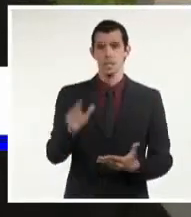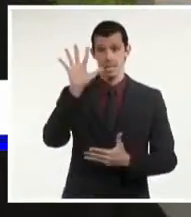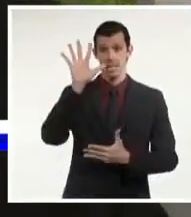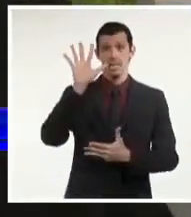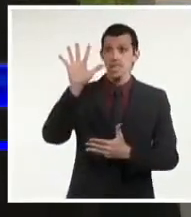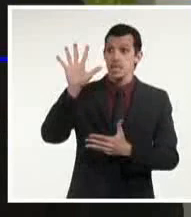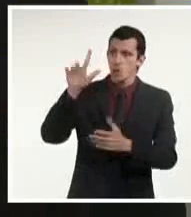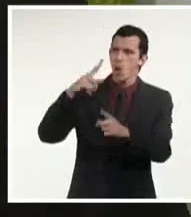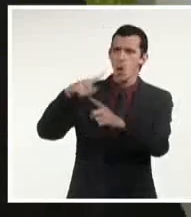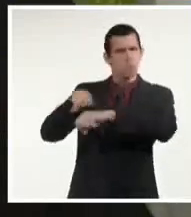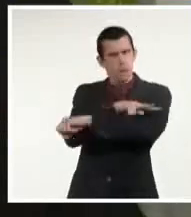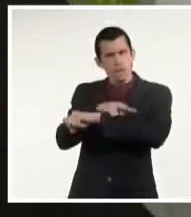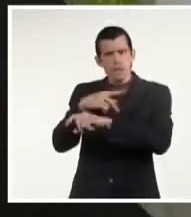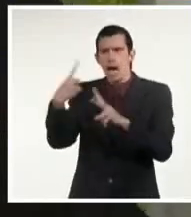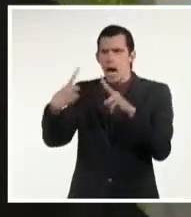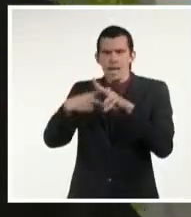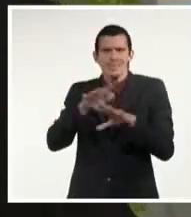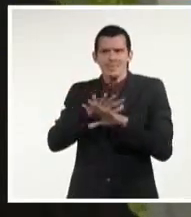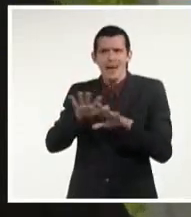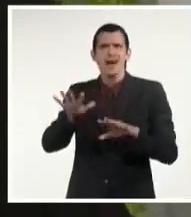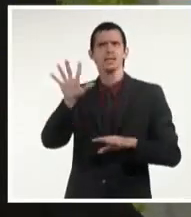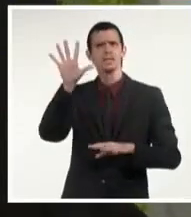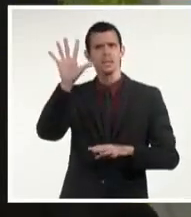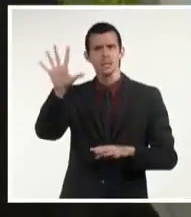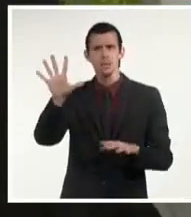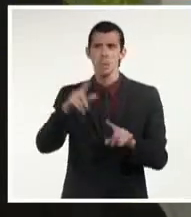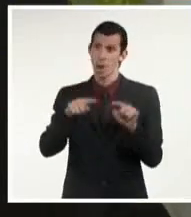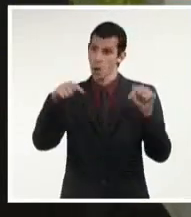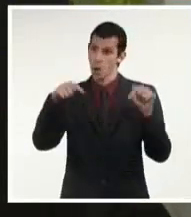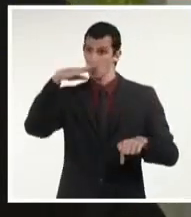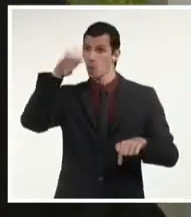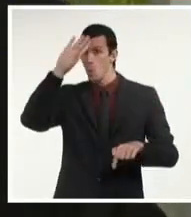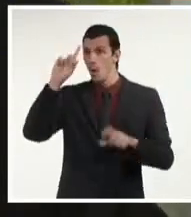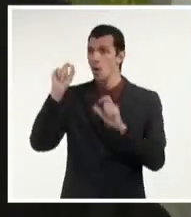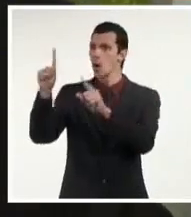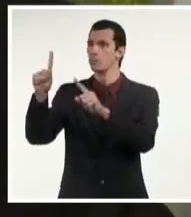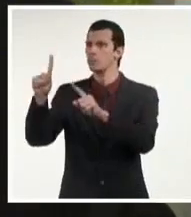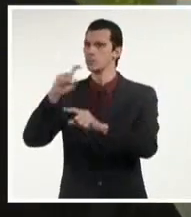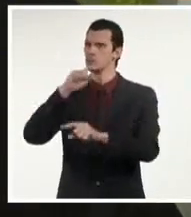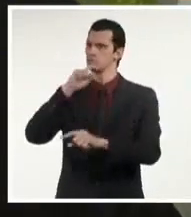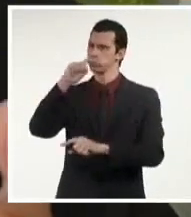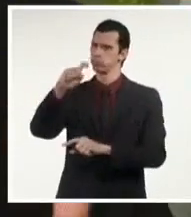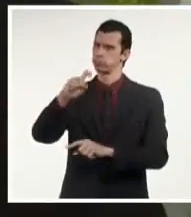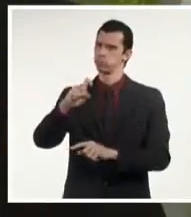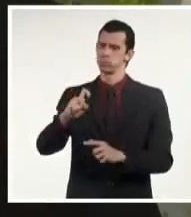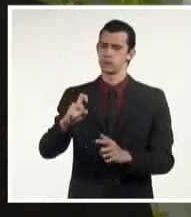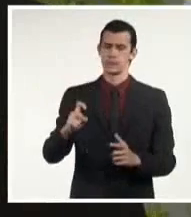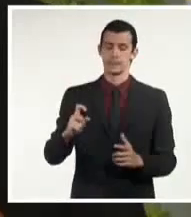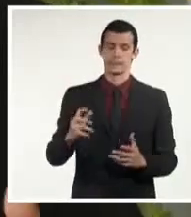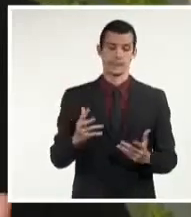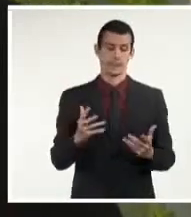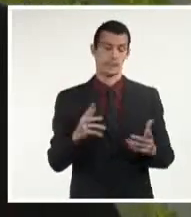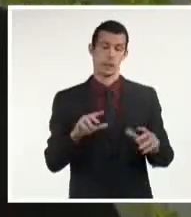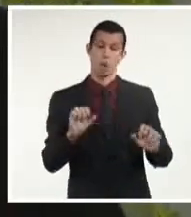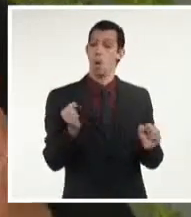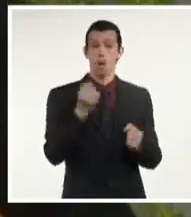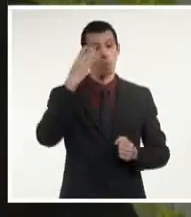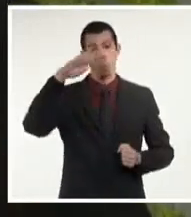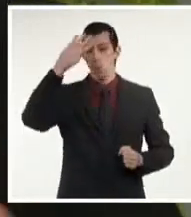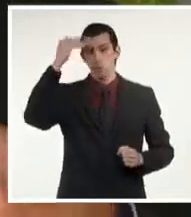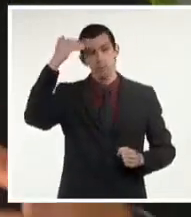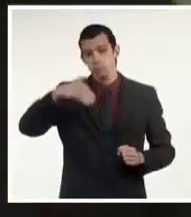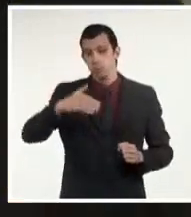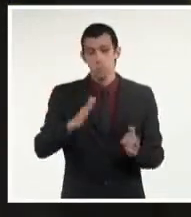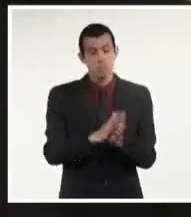compañías, no son accesibles hoy a las posibilidades económicas que el país tiene. Entonces, desarrollar esta vacuna para el CENIC es una